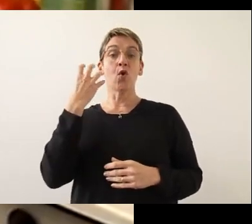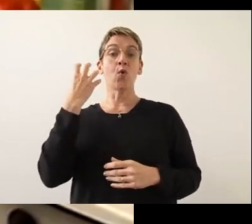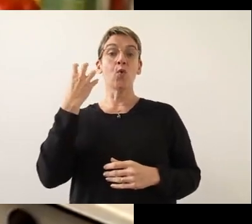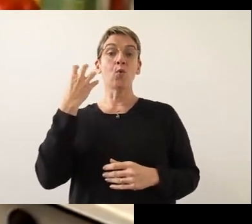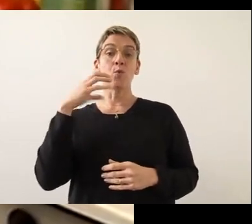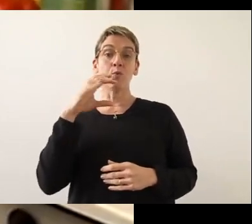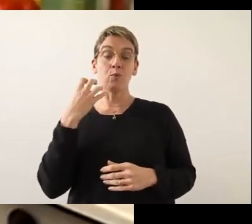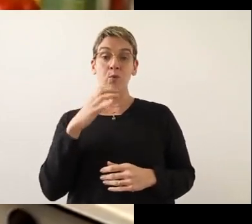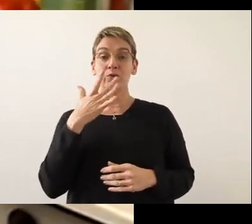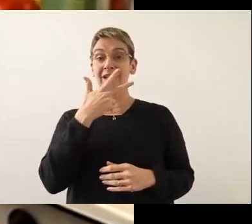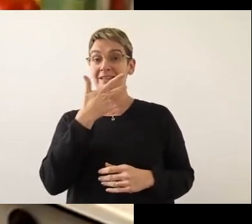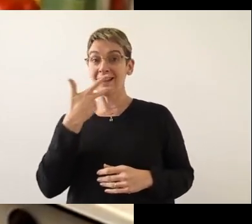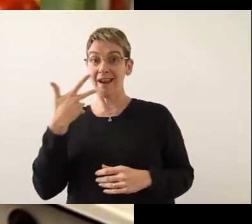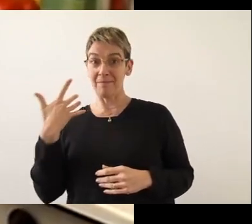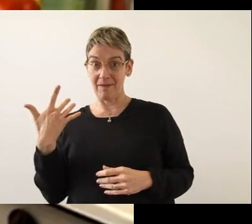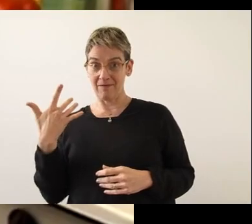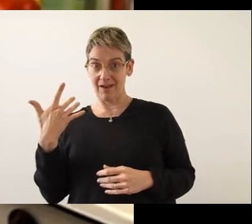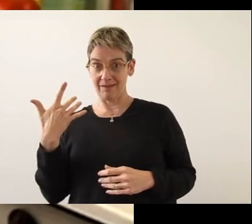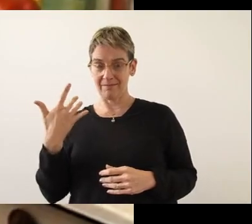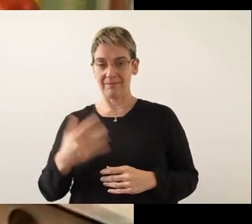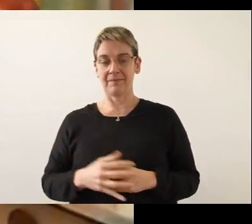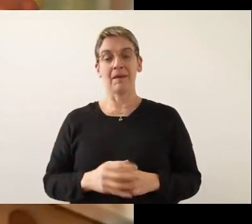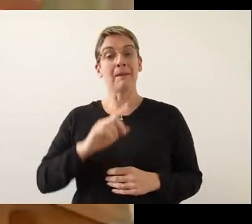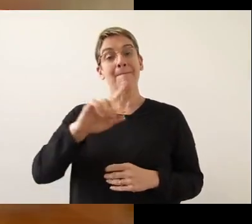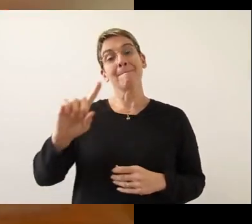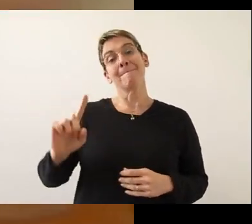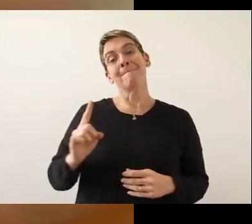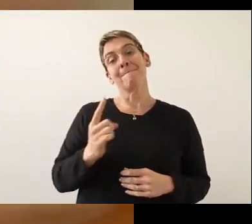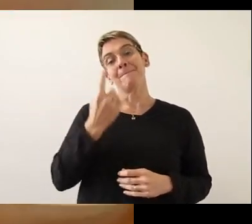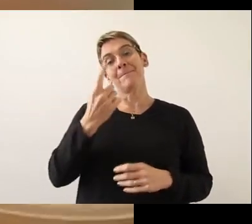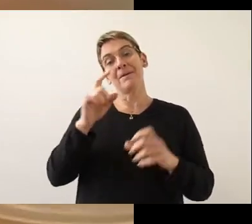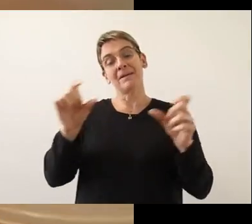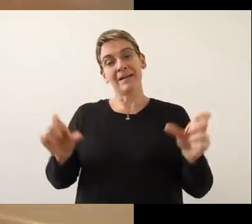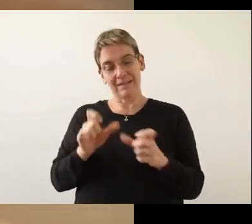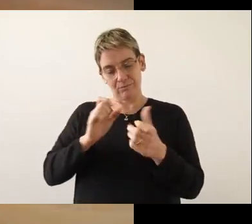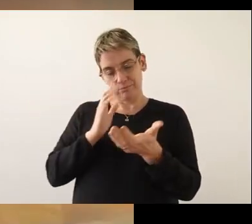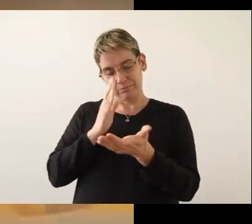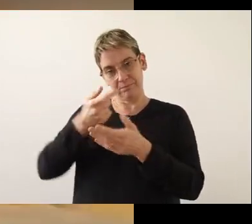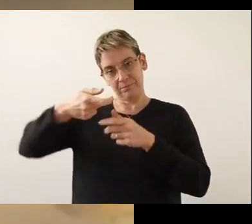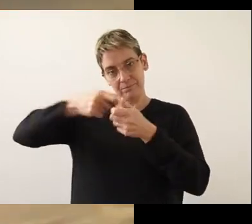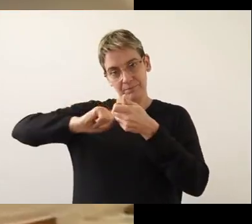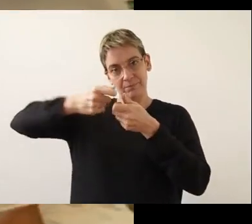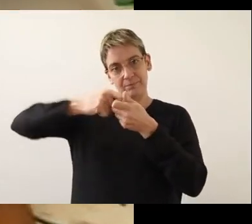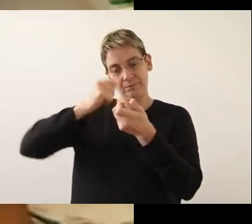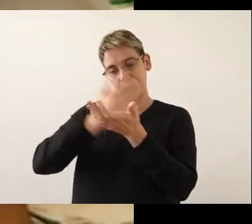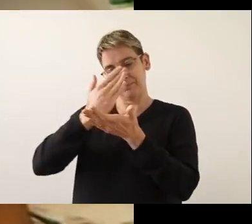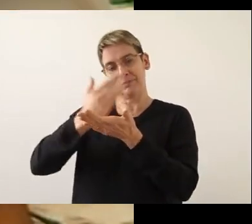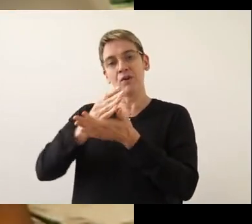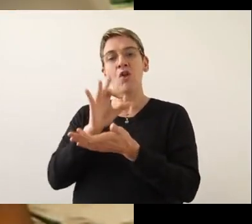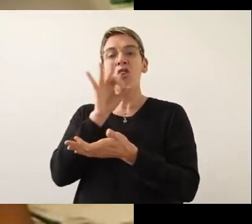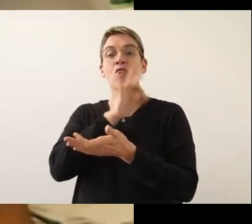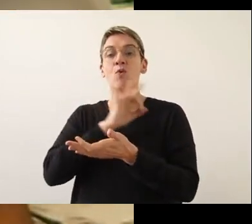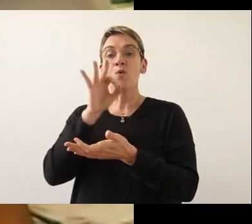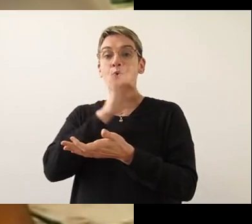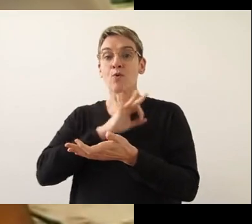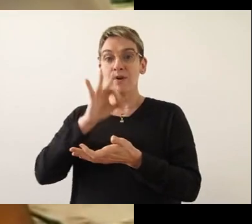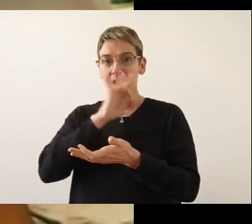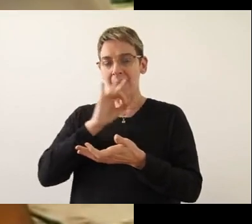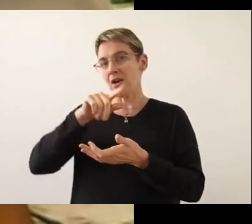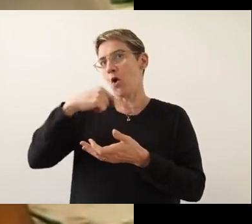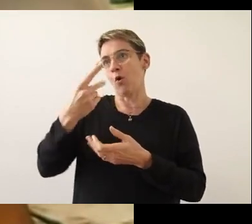Frutas en almíbar. Primero, pelamos y trozamos un kilo de duraznos,